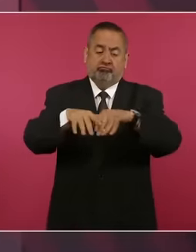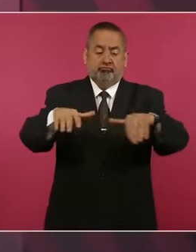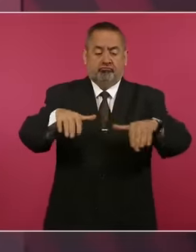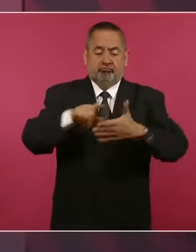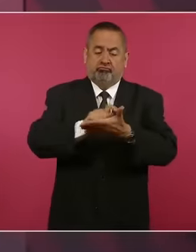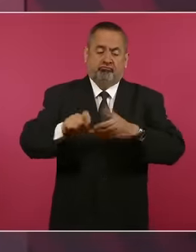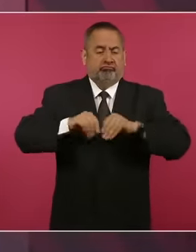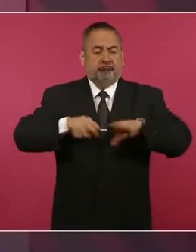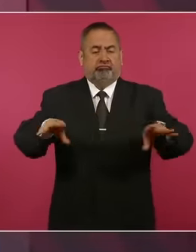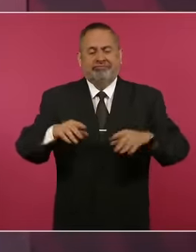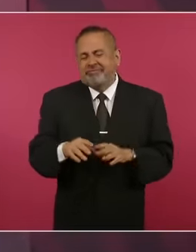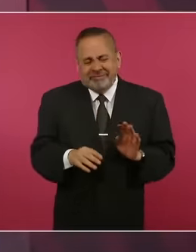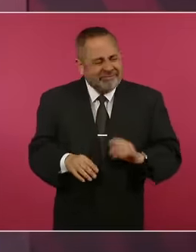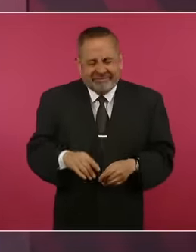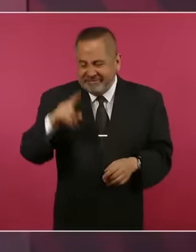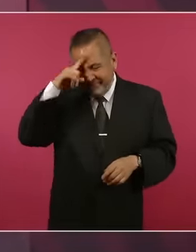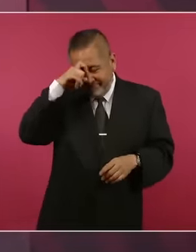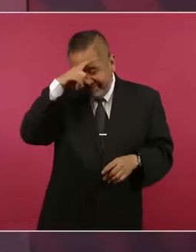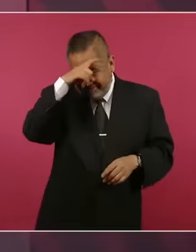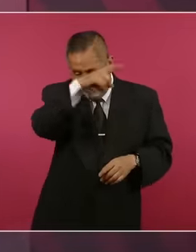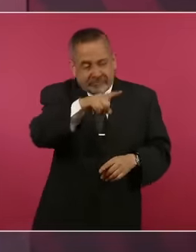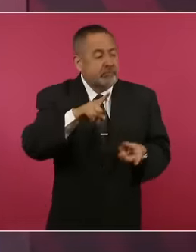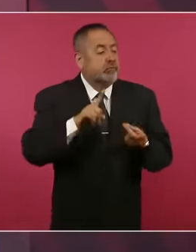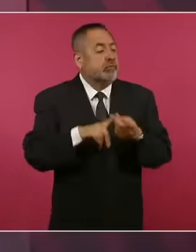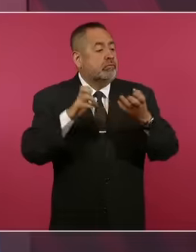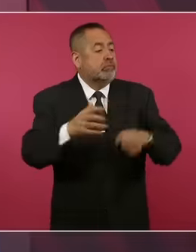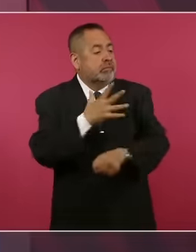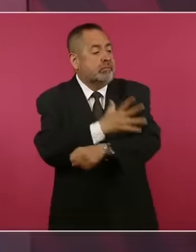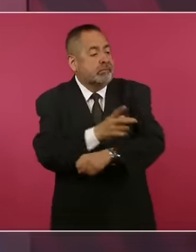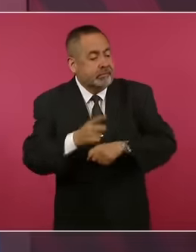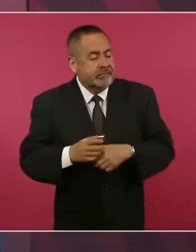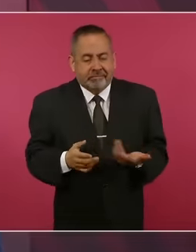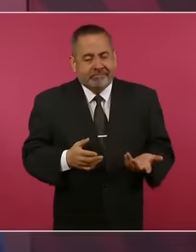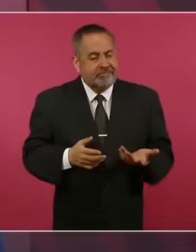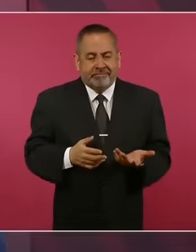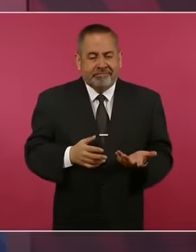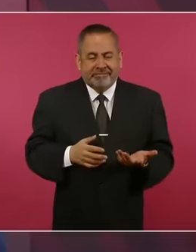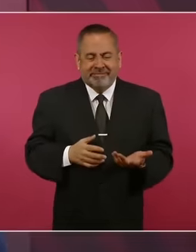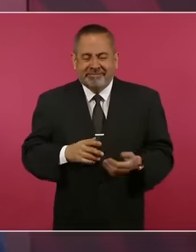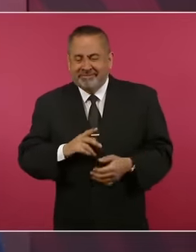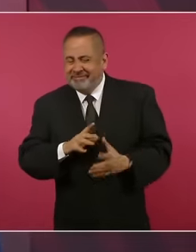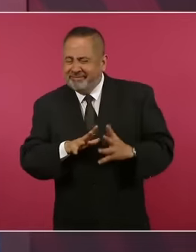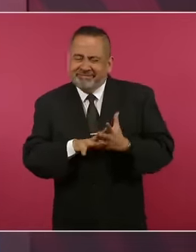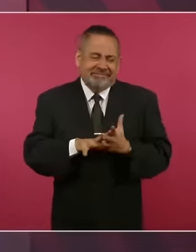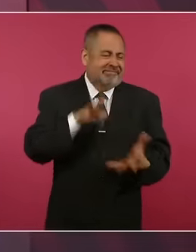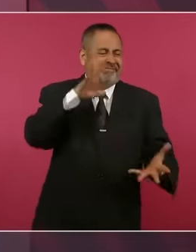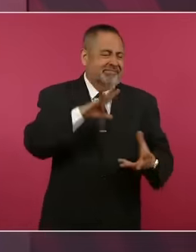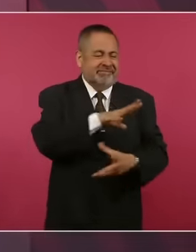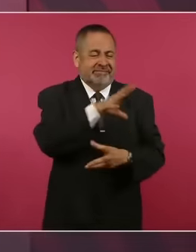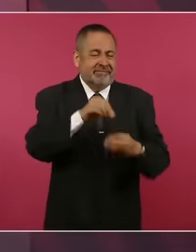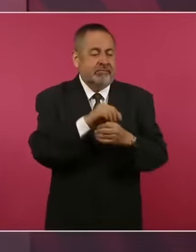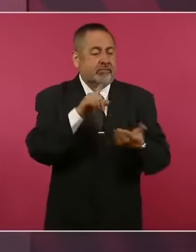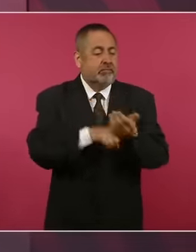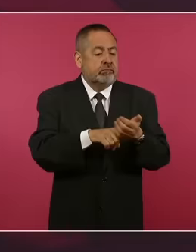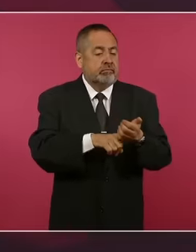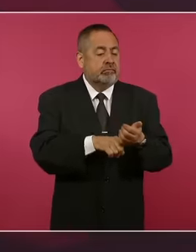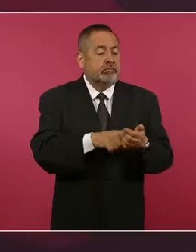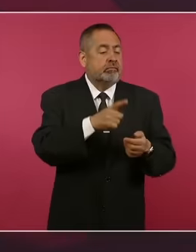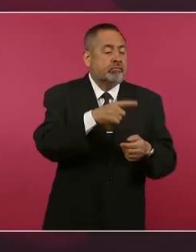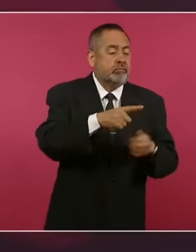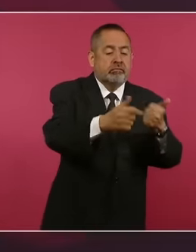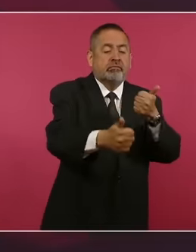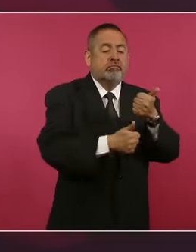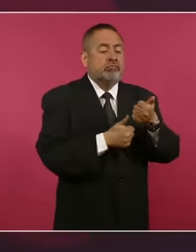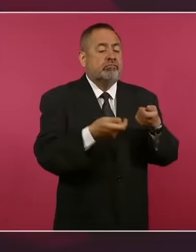que no esté de una u otra forma